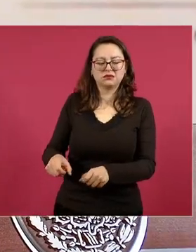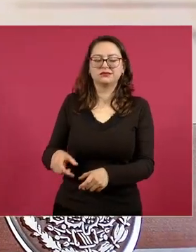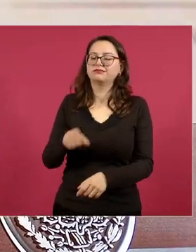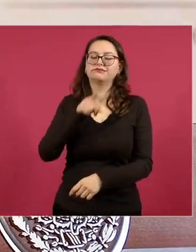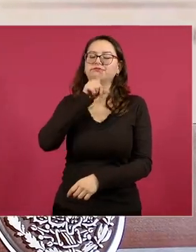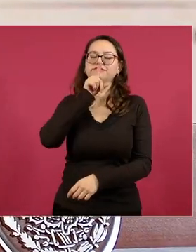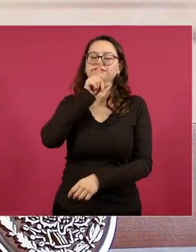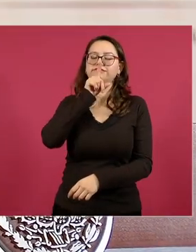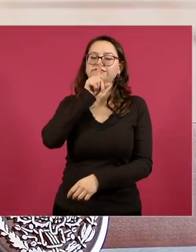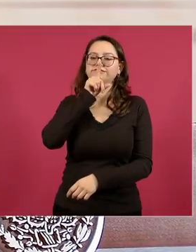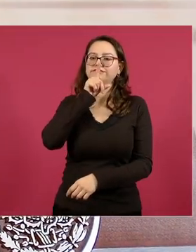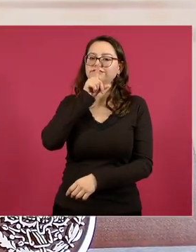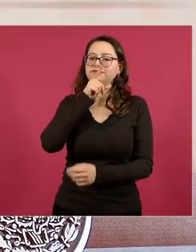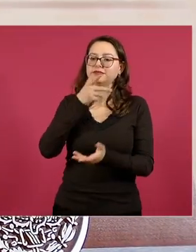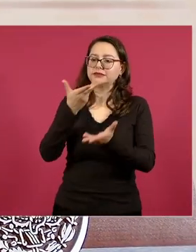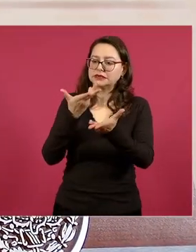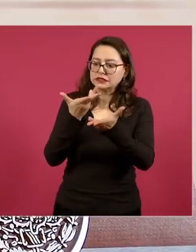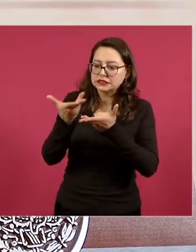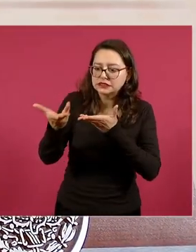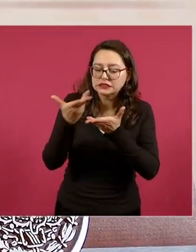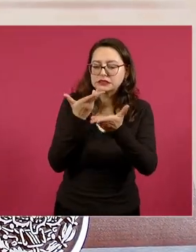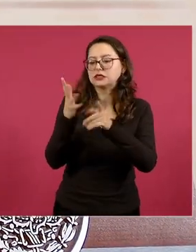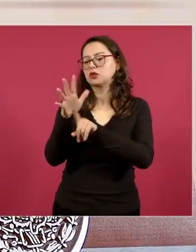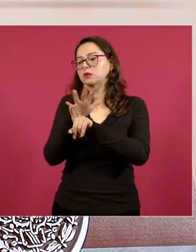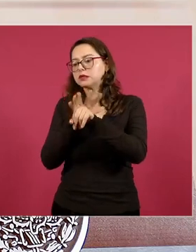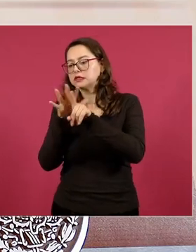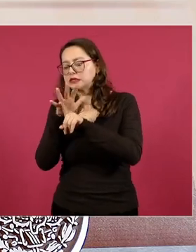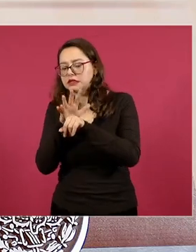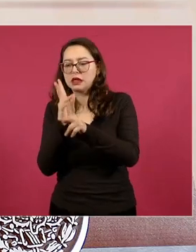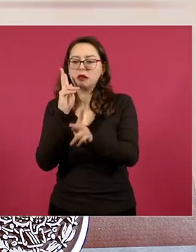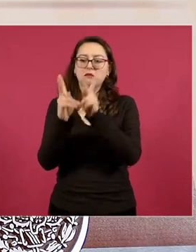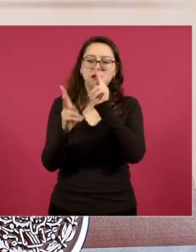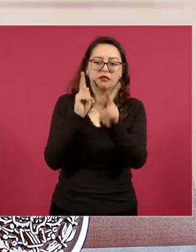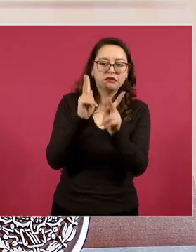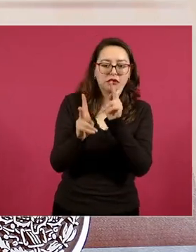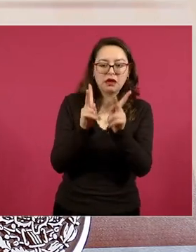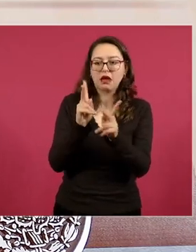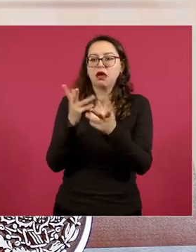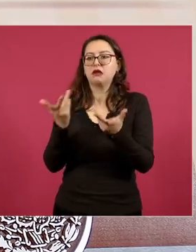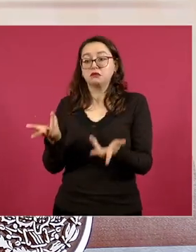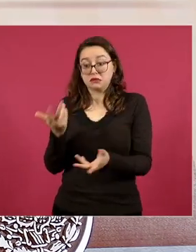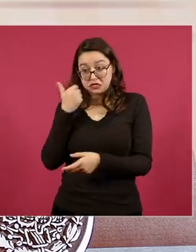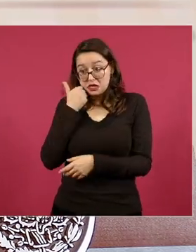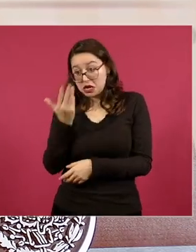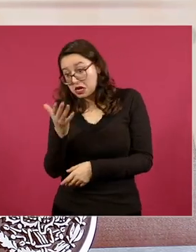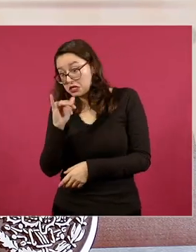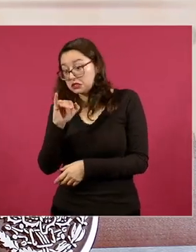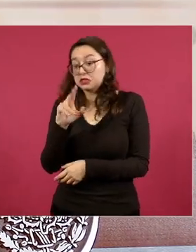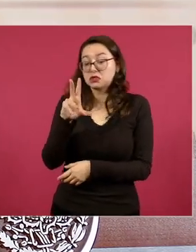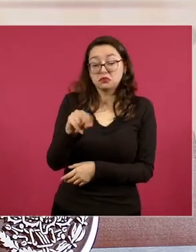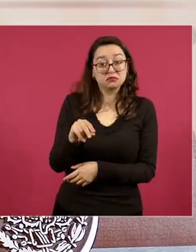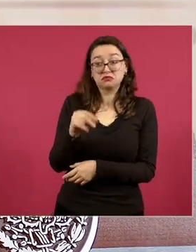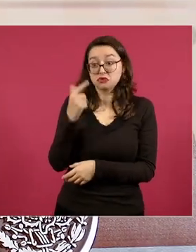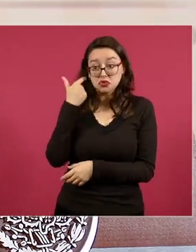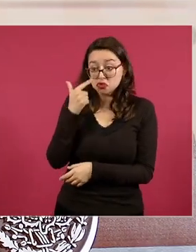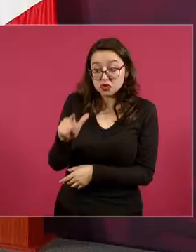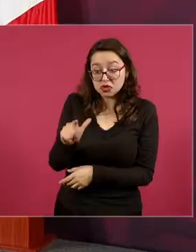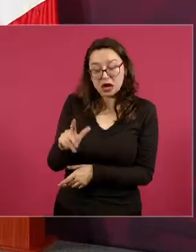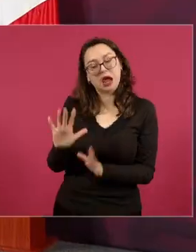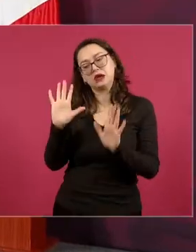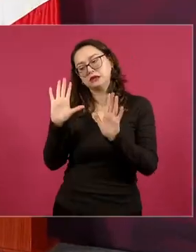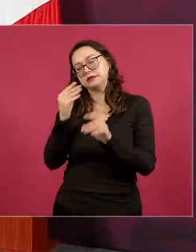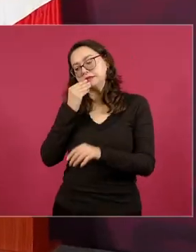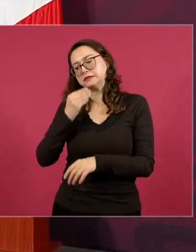hay que persuadir convencer no imponer nada por la fuerza